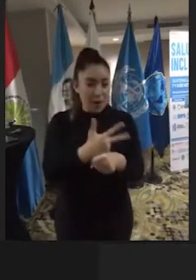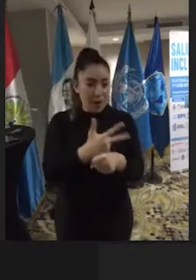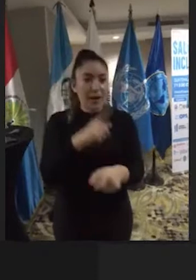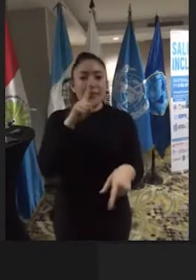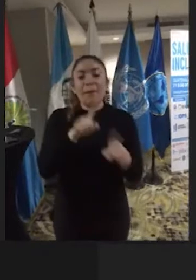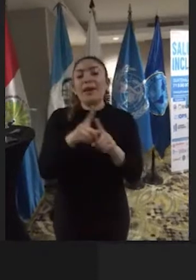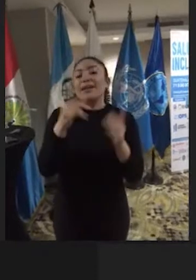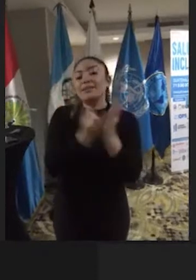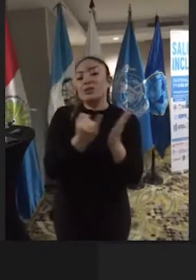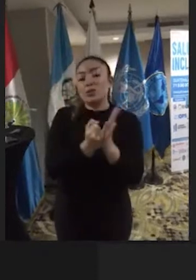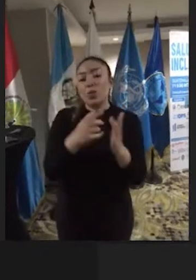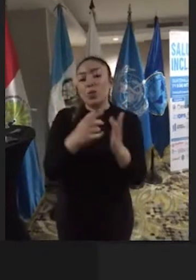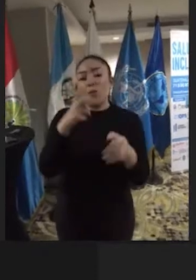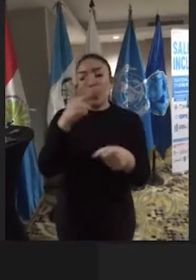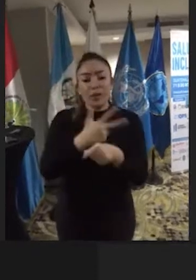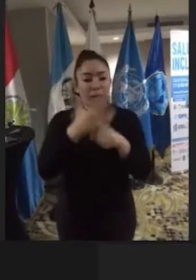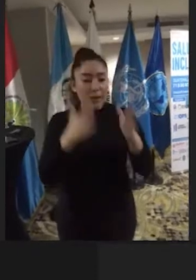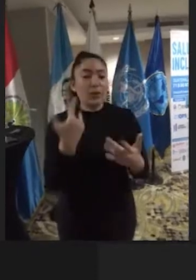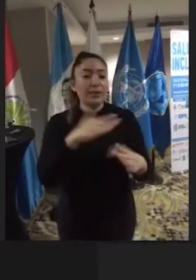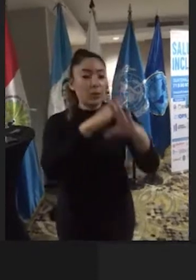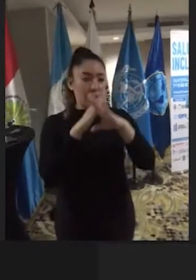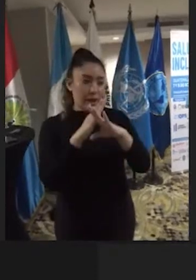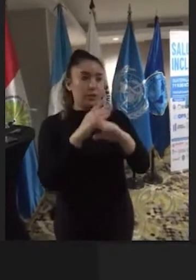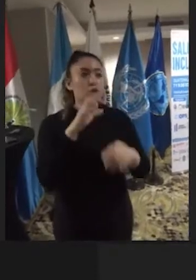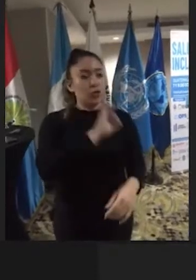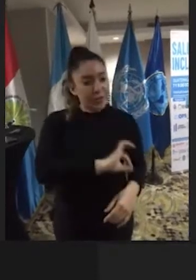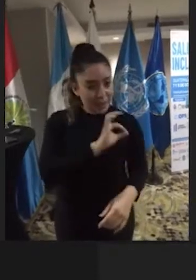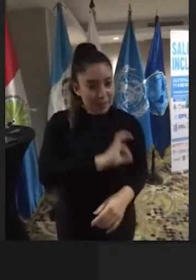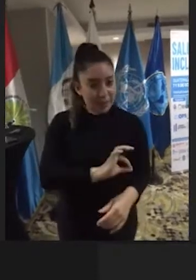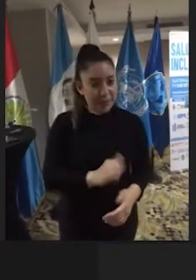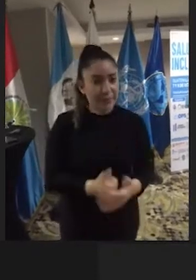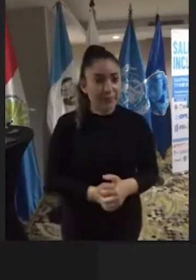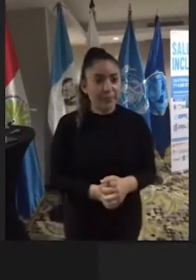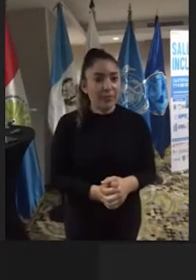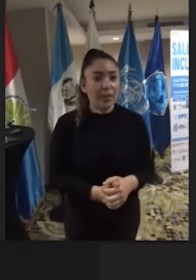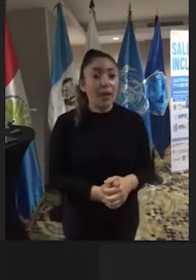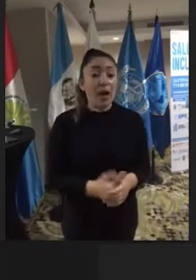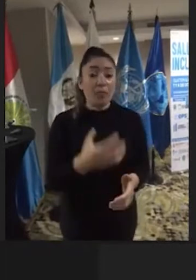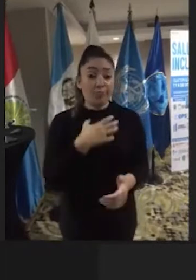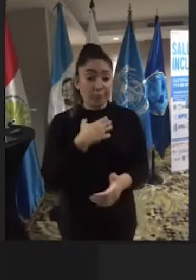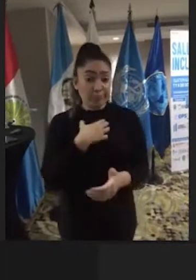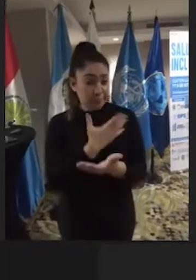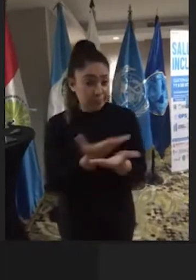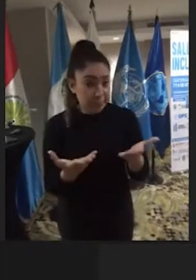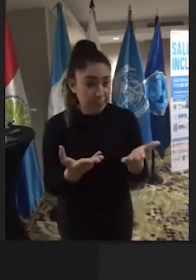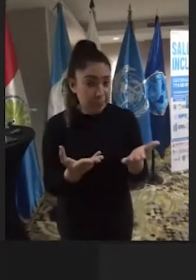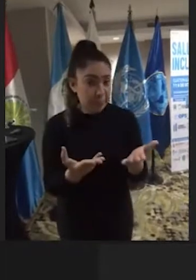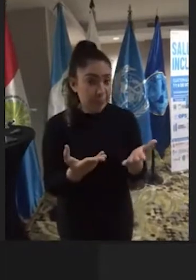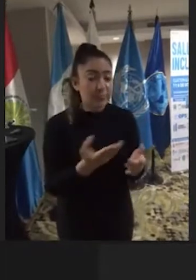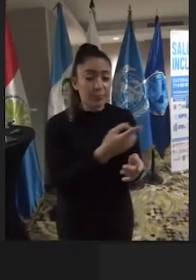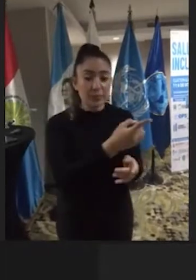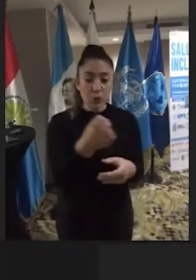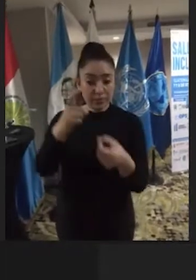Instituto Guatemalteco de Seguridad Social. A nombre de los